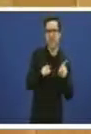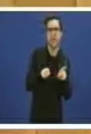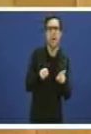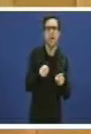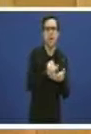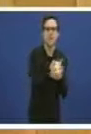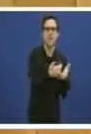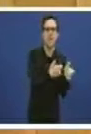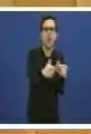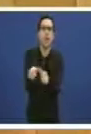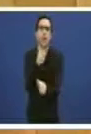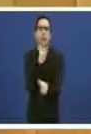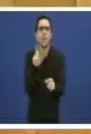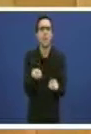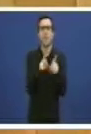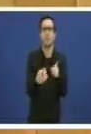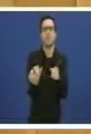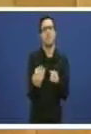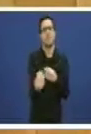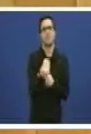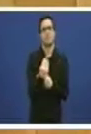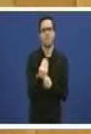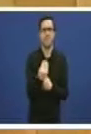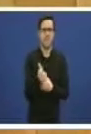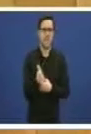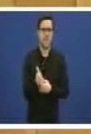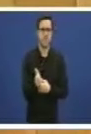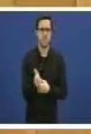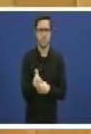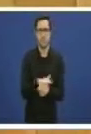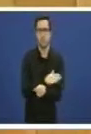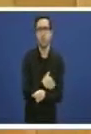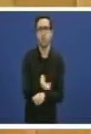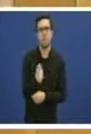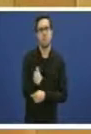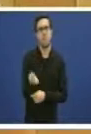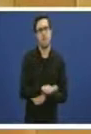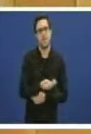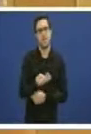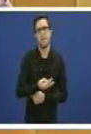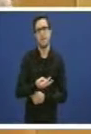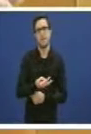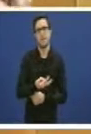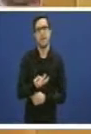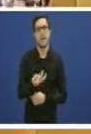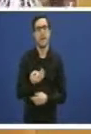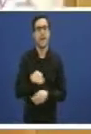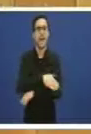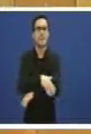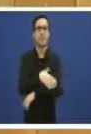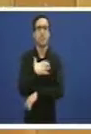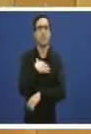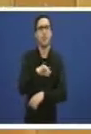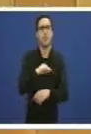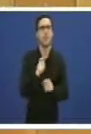galego esta lei por riba de máis dos criterios de mínimos que estableza o Estado. O Estado pode establecer mínimos de